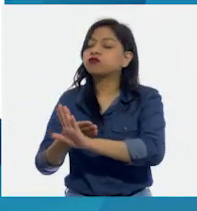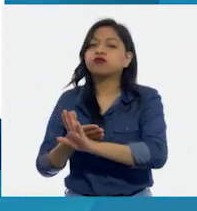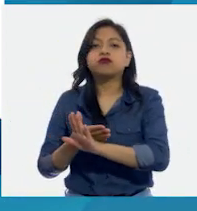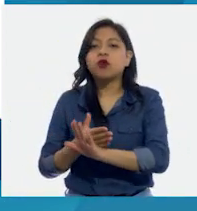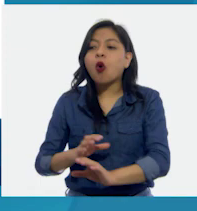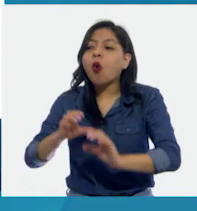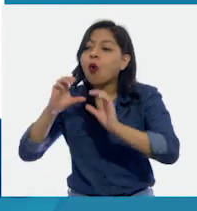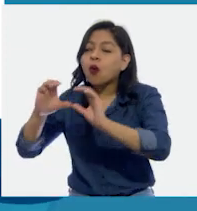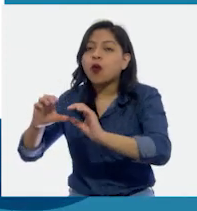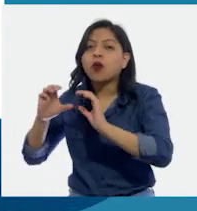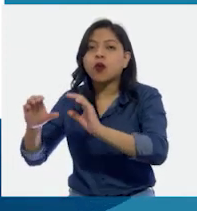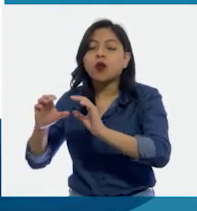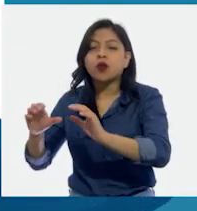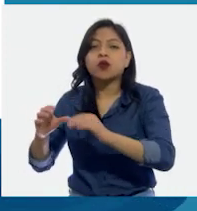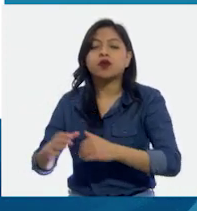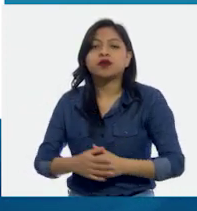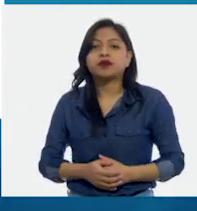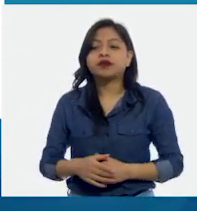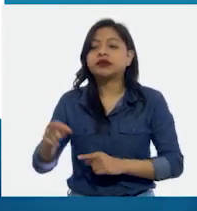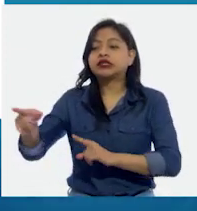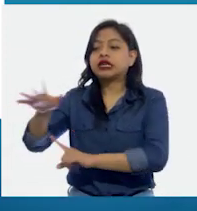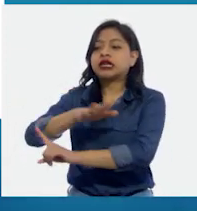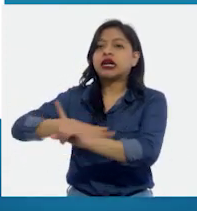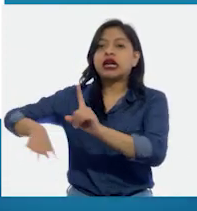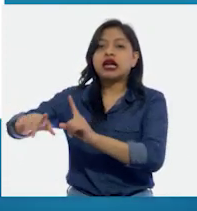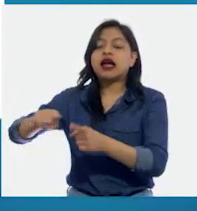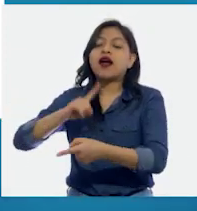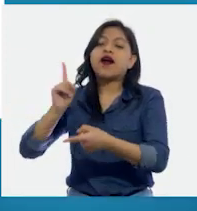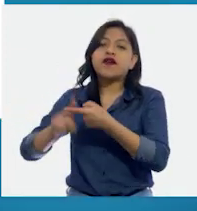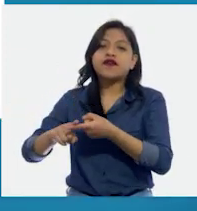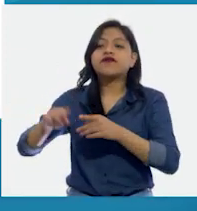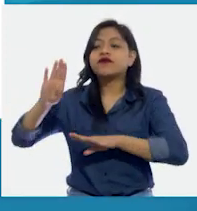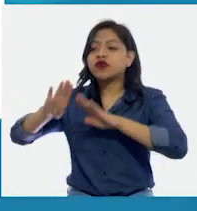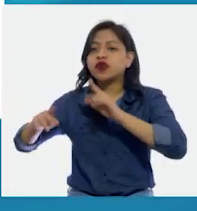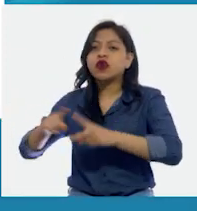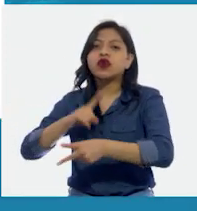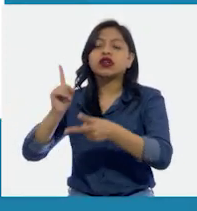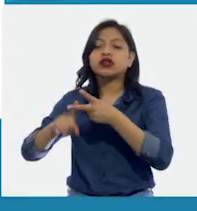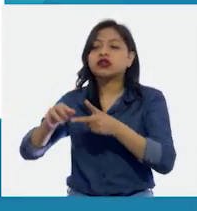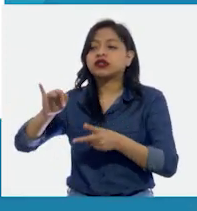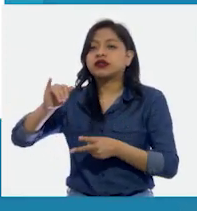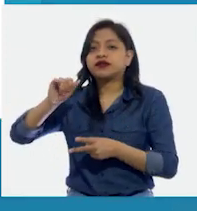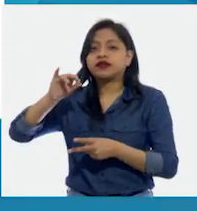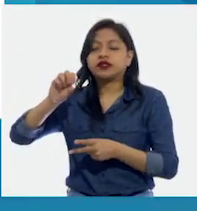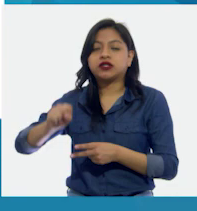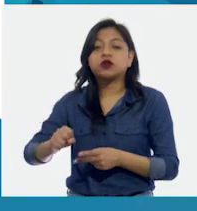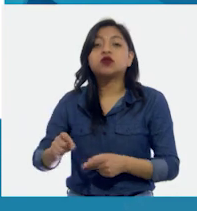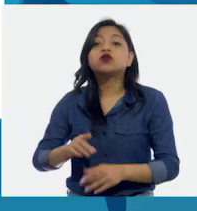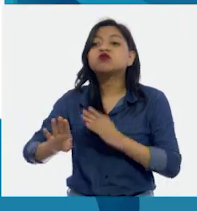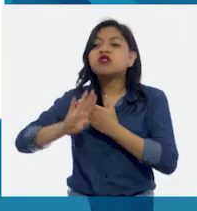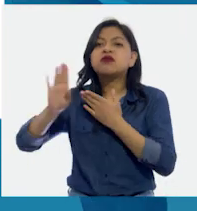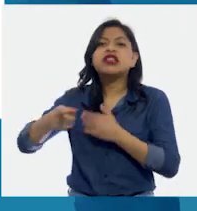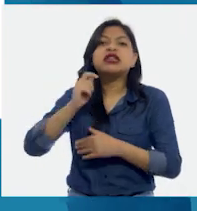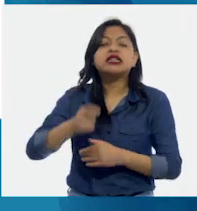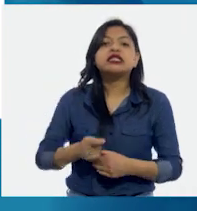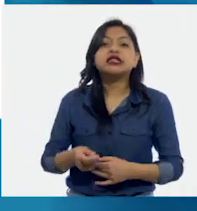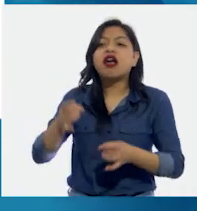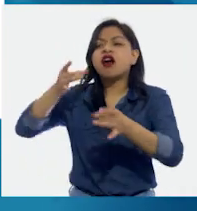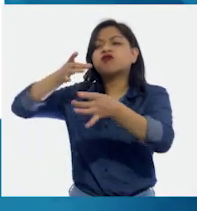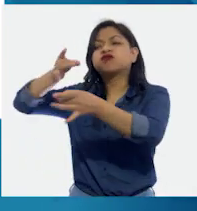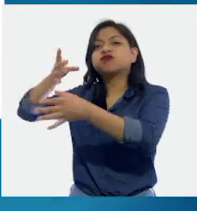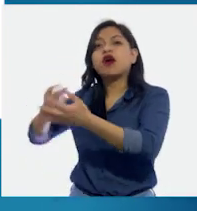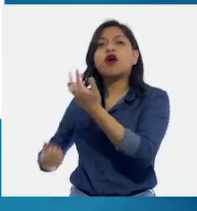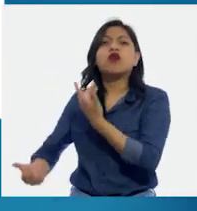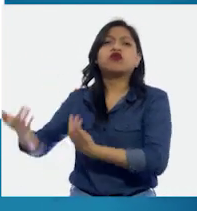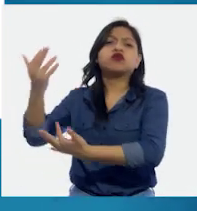físicos y biológicos como la cacería, los incendios, la deforestación